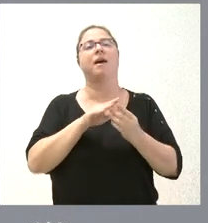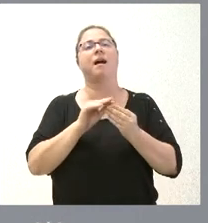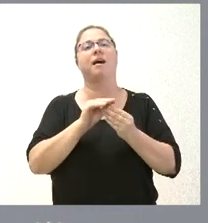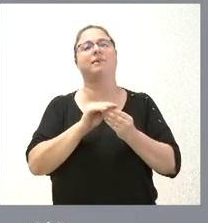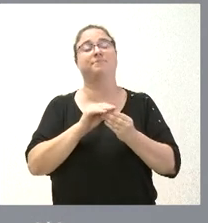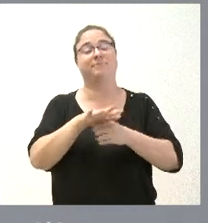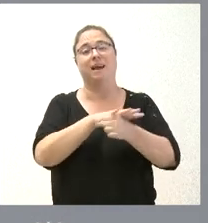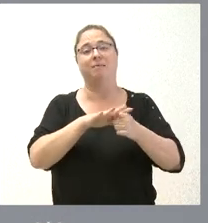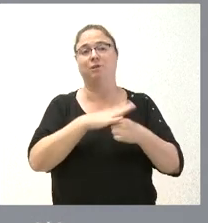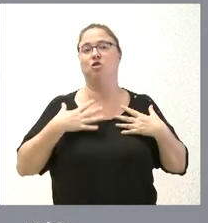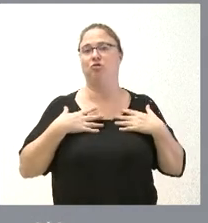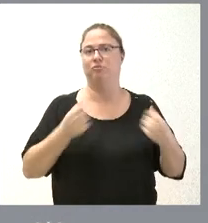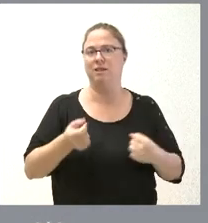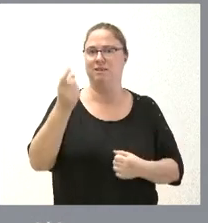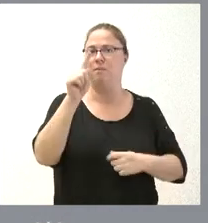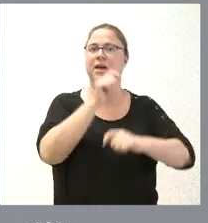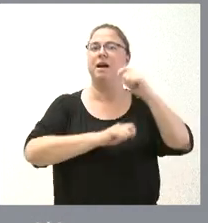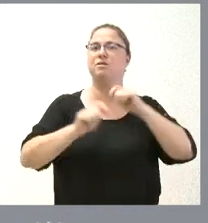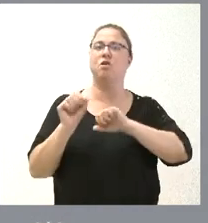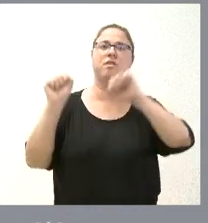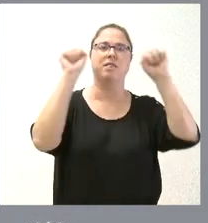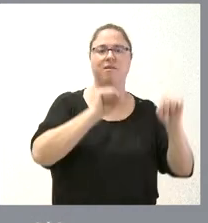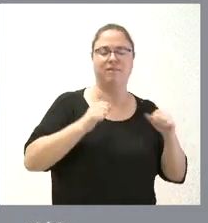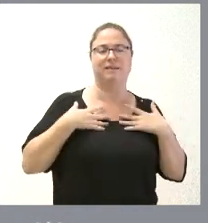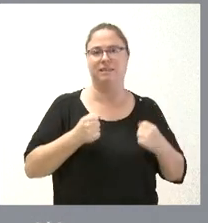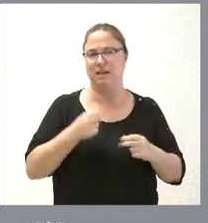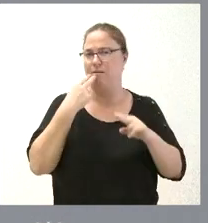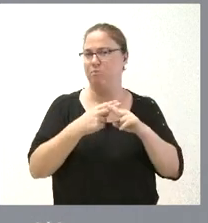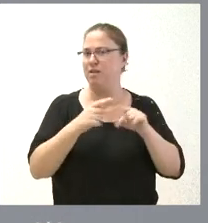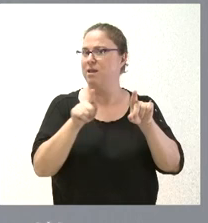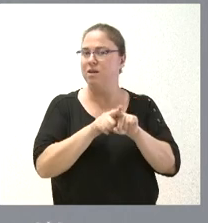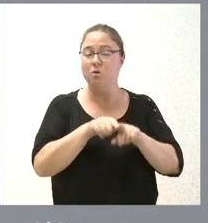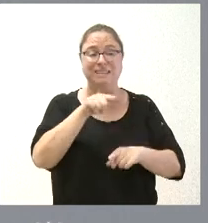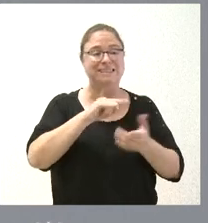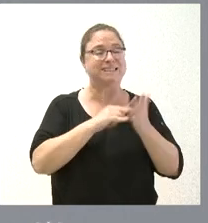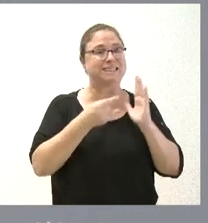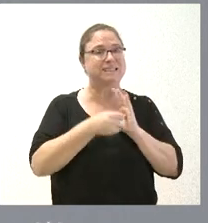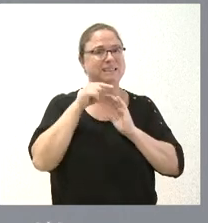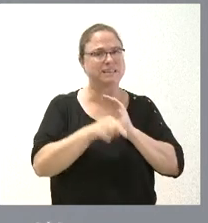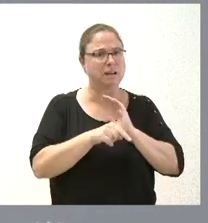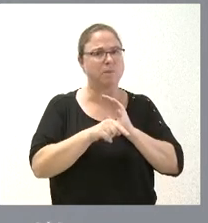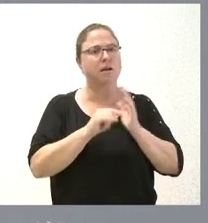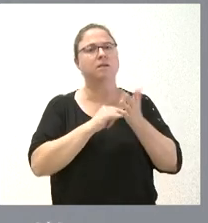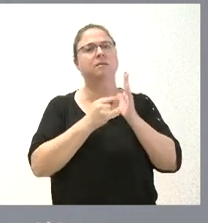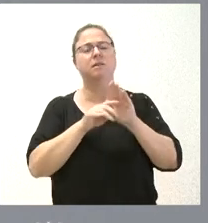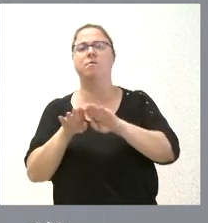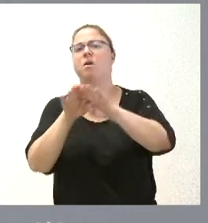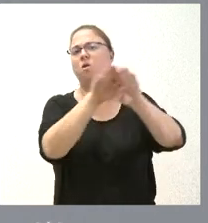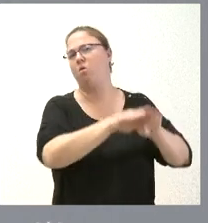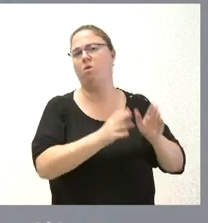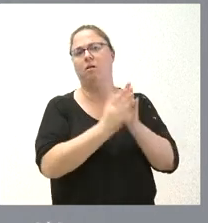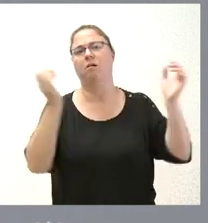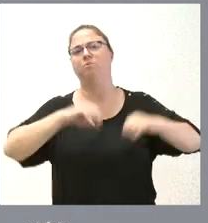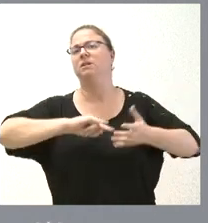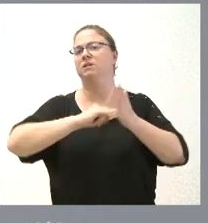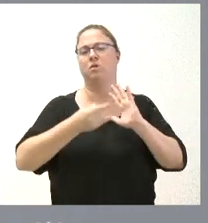la sanidad, la Asociación para la Defensa de la Sanidad Pública también hace evaluación de las políticas públicas. Pero este es un sistema que es un sistema homogéneo, de acuerdo con la